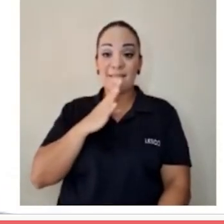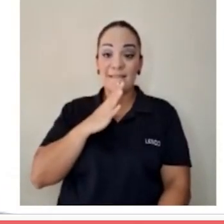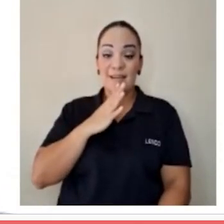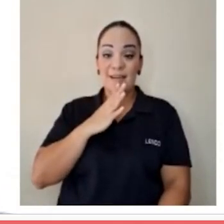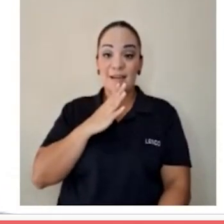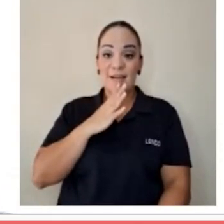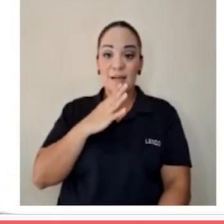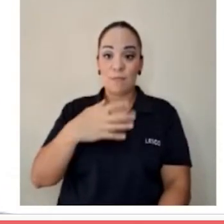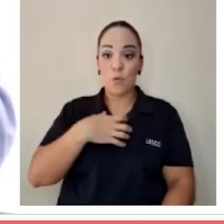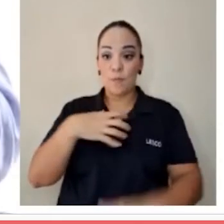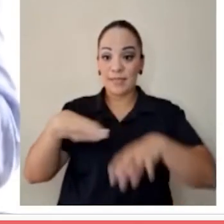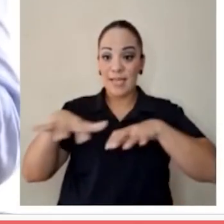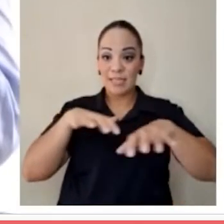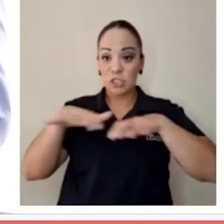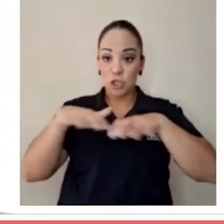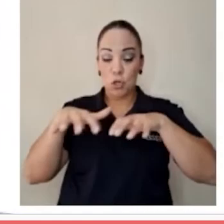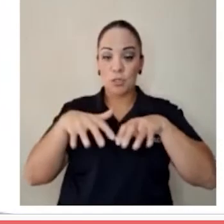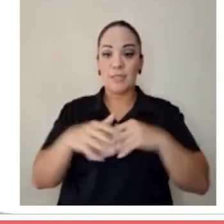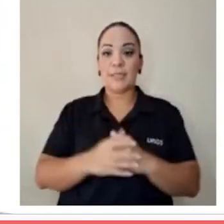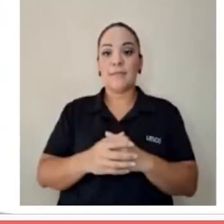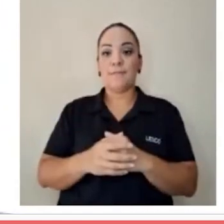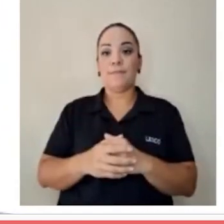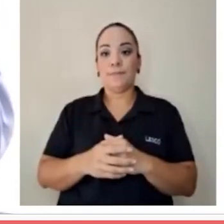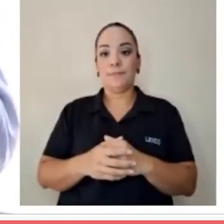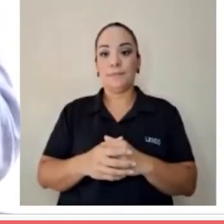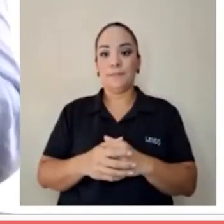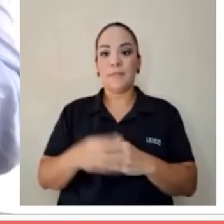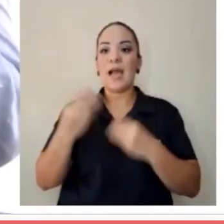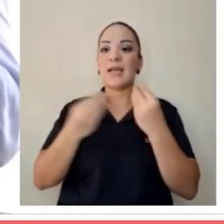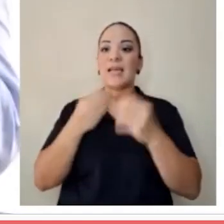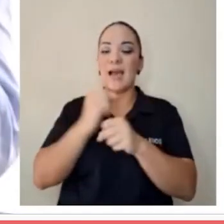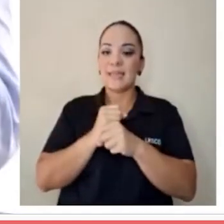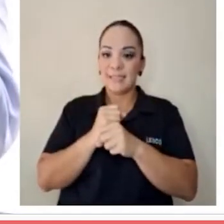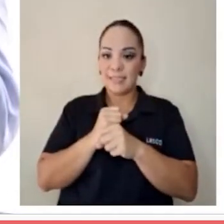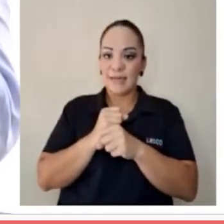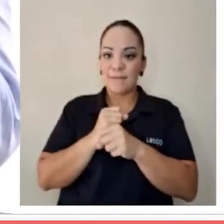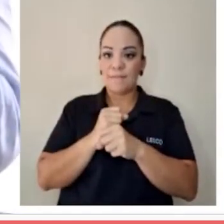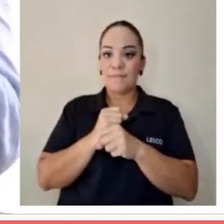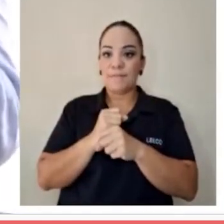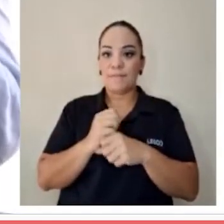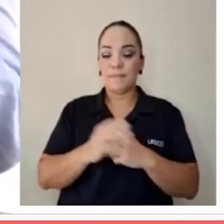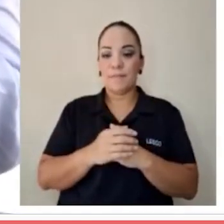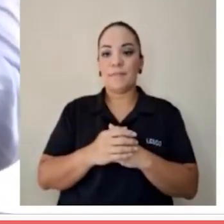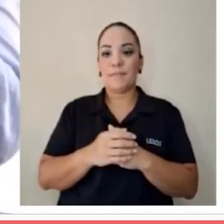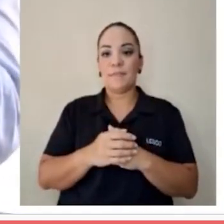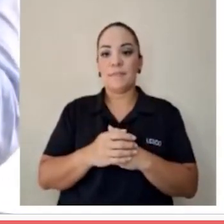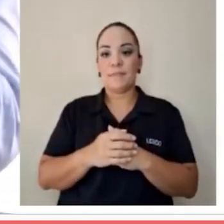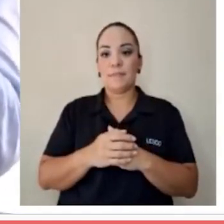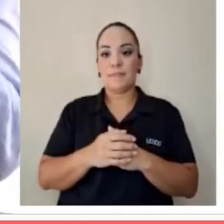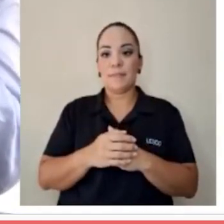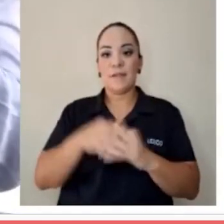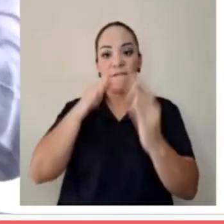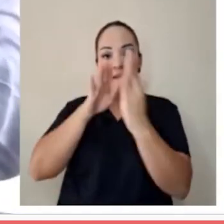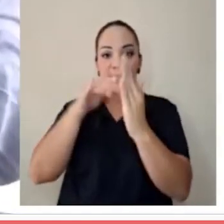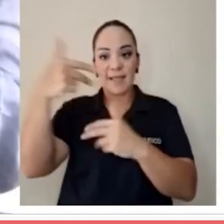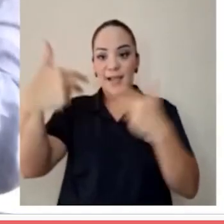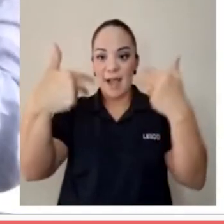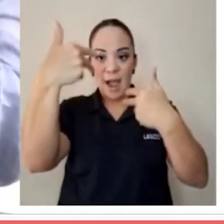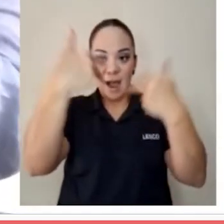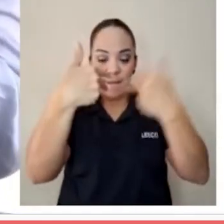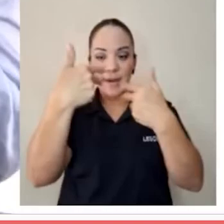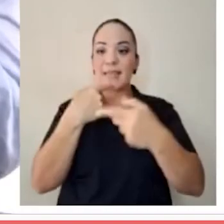acciones, a lo que hacen, al frente de las cámaras, a los discursos